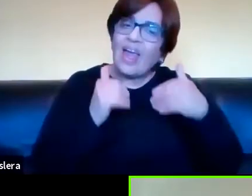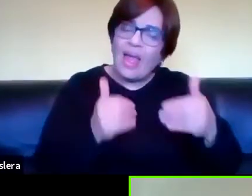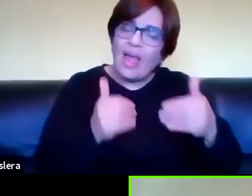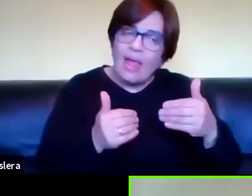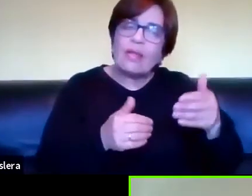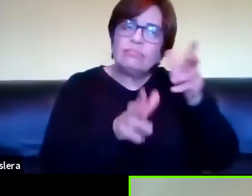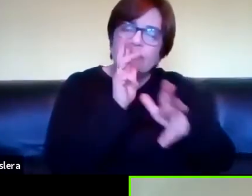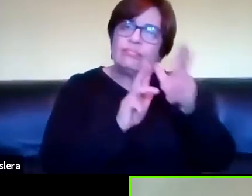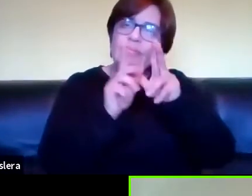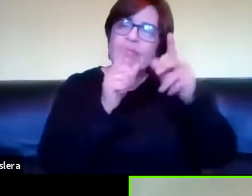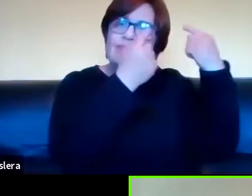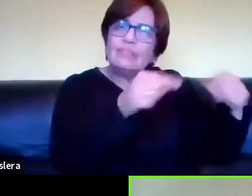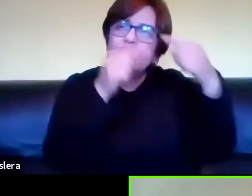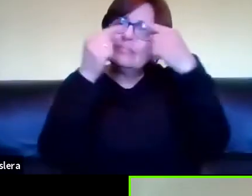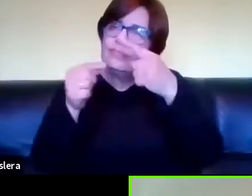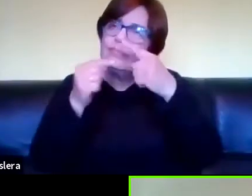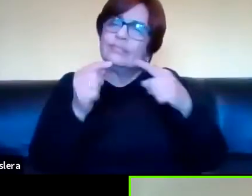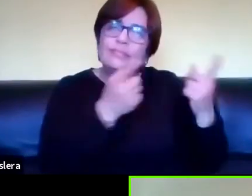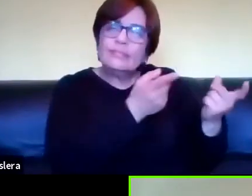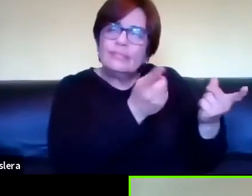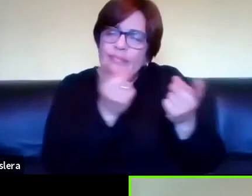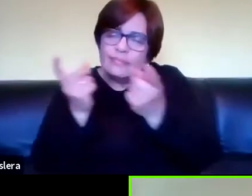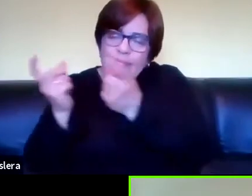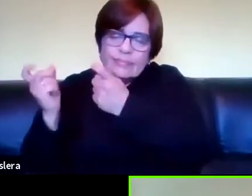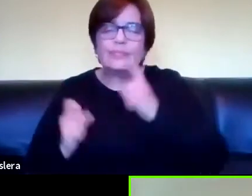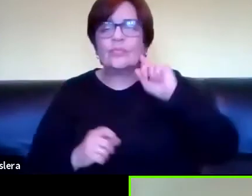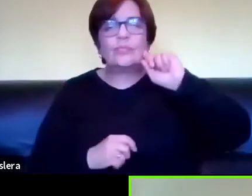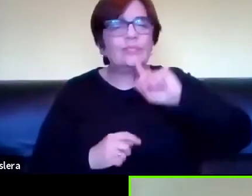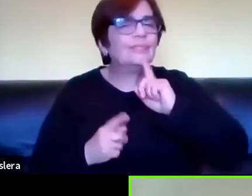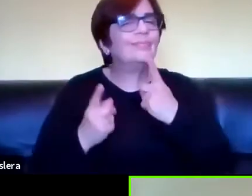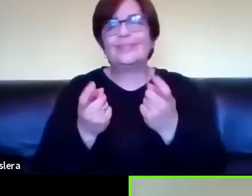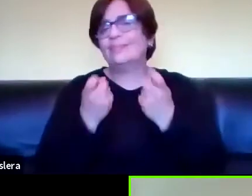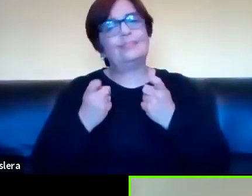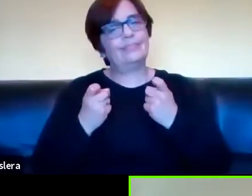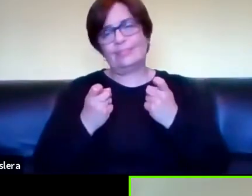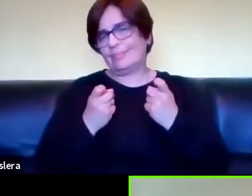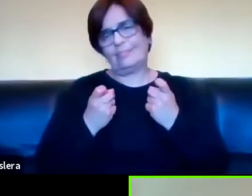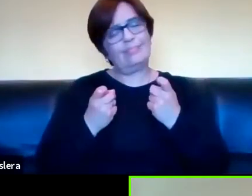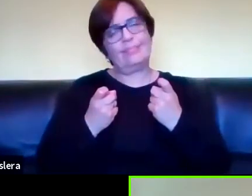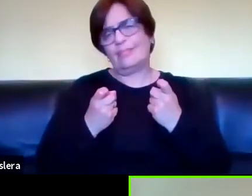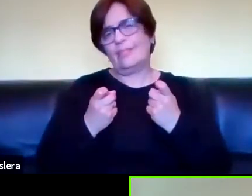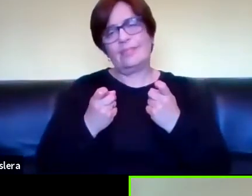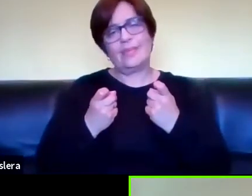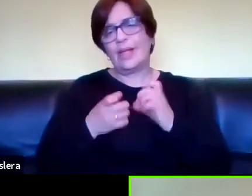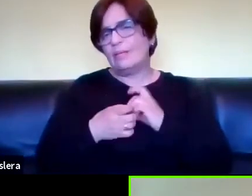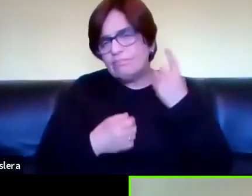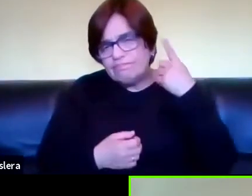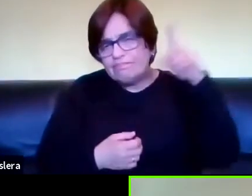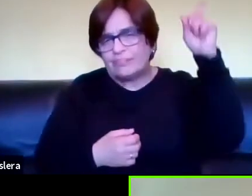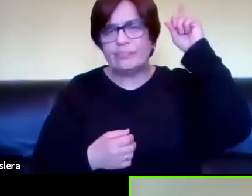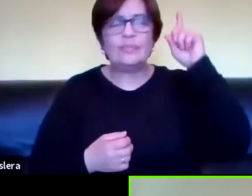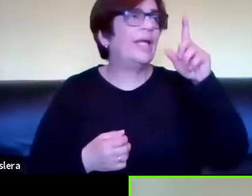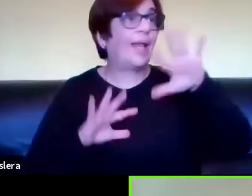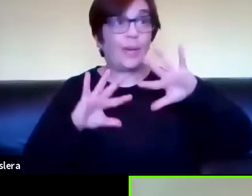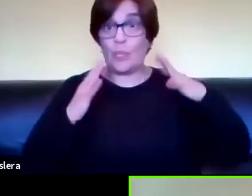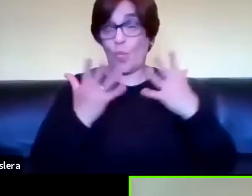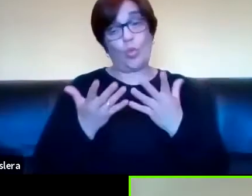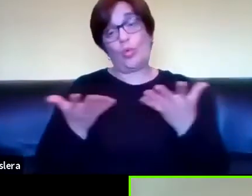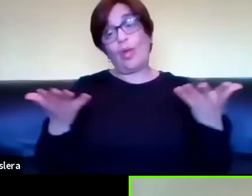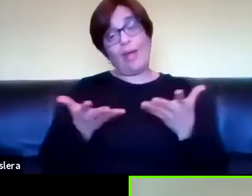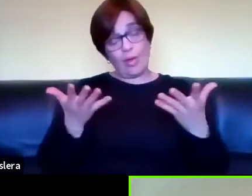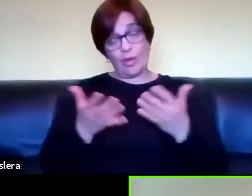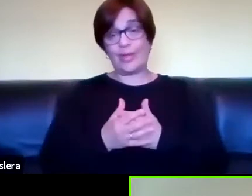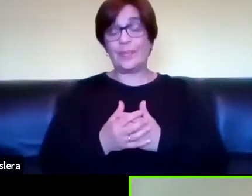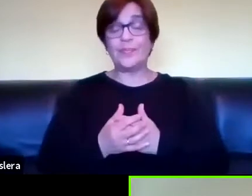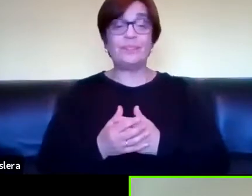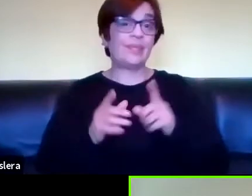varias lenguas de señas que que los sordos necesitan ya para manejarse en el mundo global en el que están manejándose actualmente el